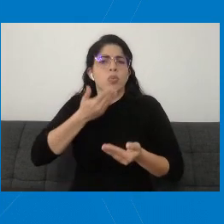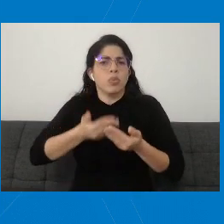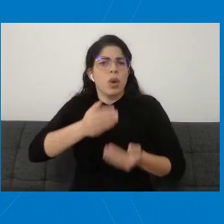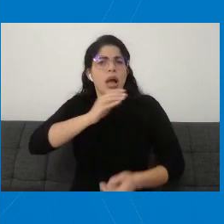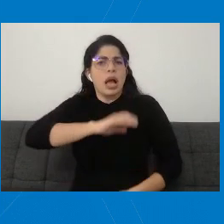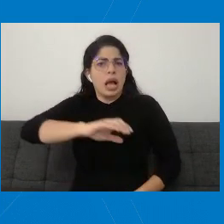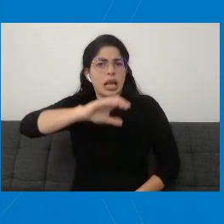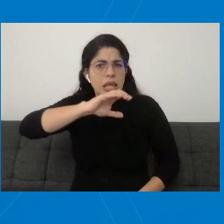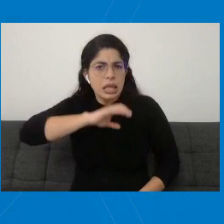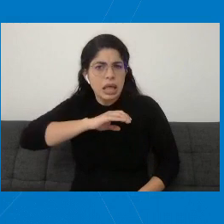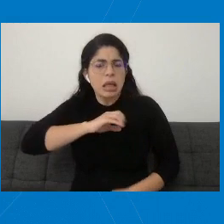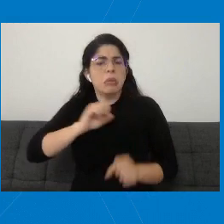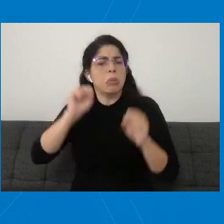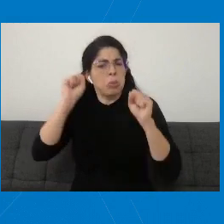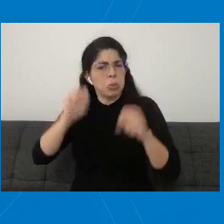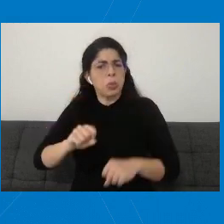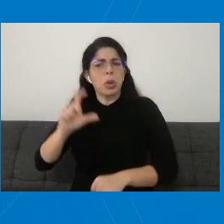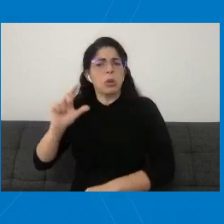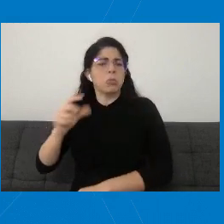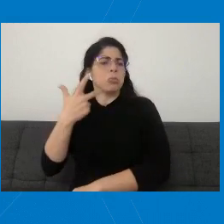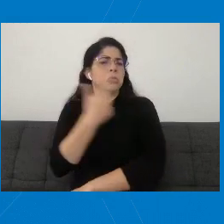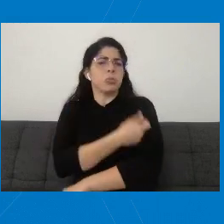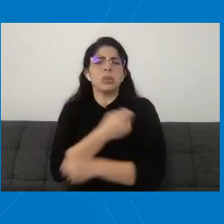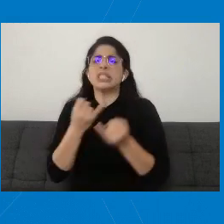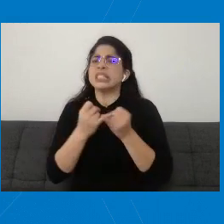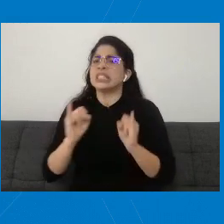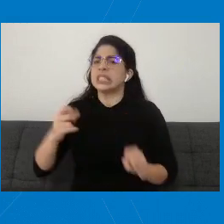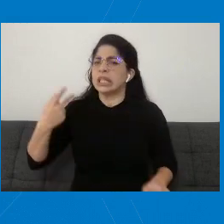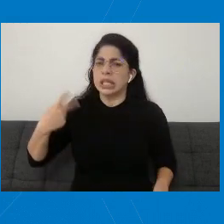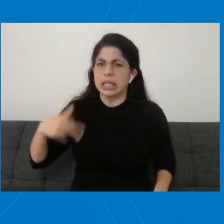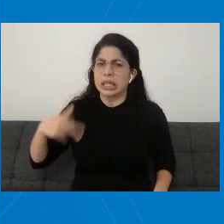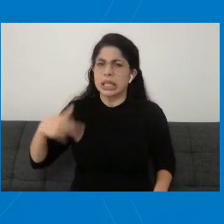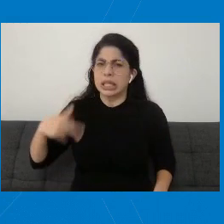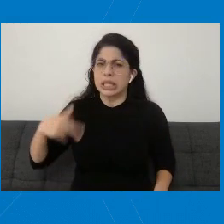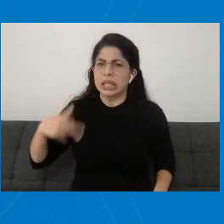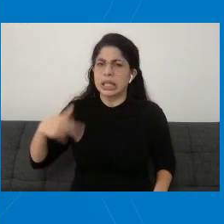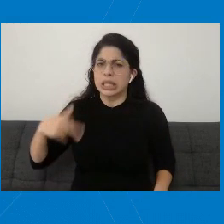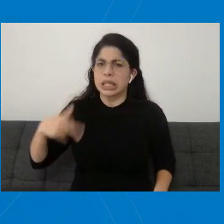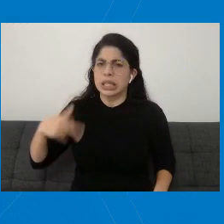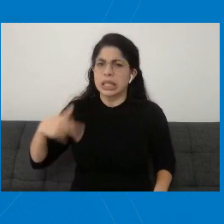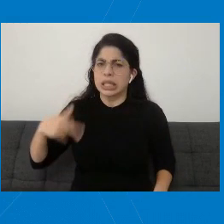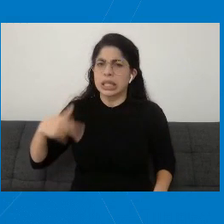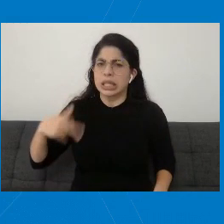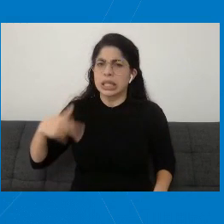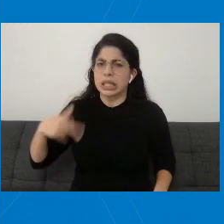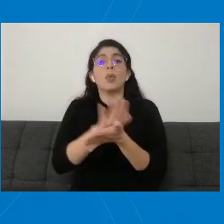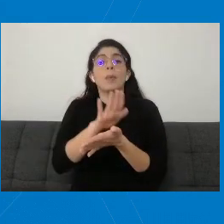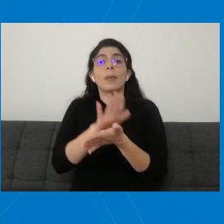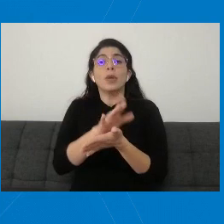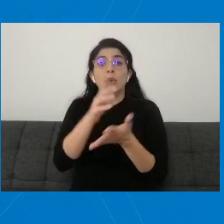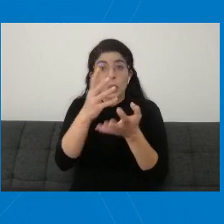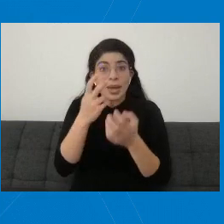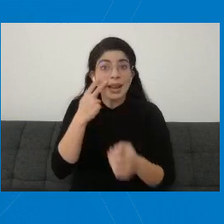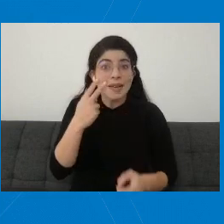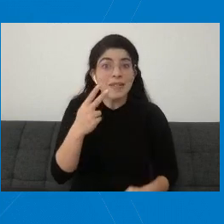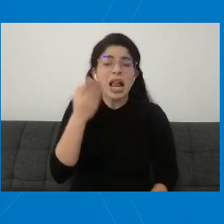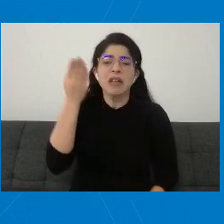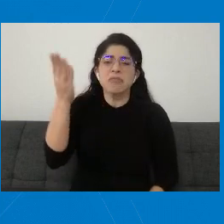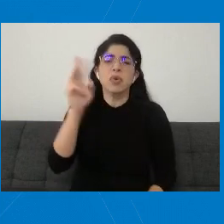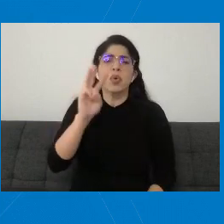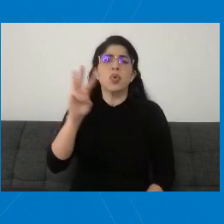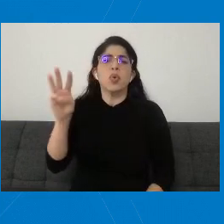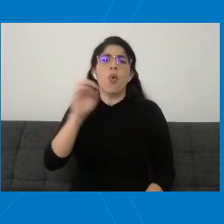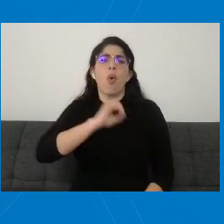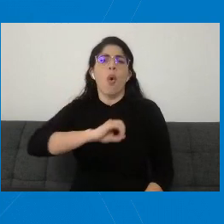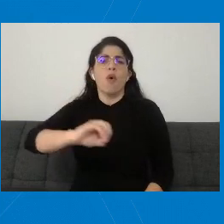se pueda administrar sin riesgos. La documentación está en los sitios oficiales de